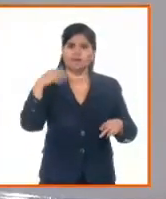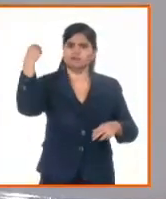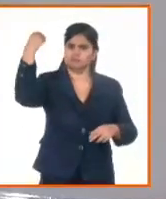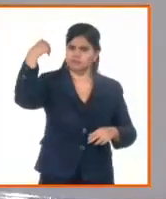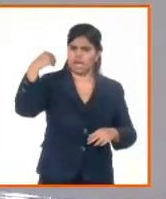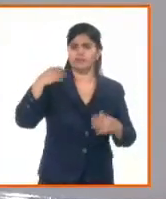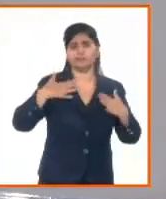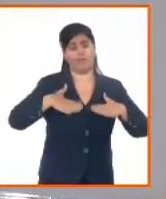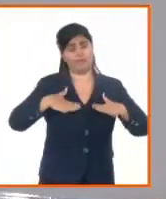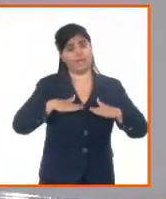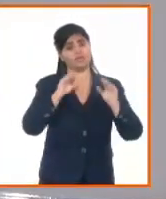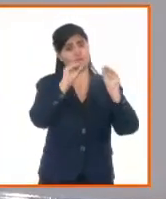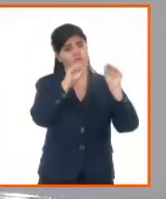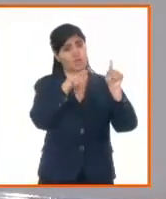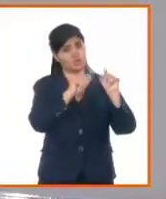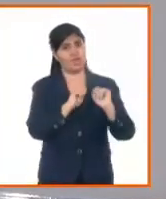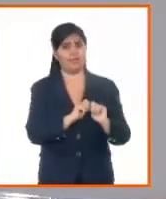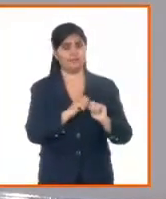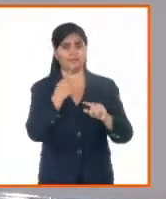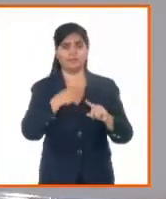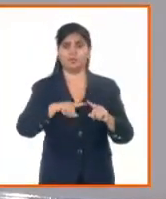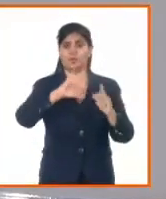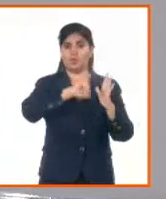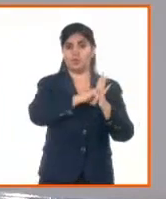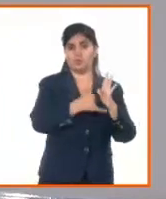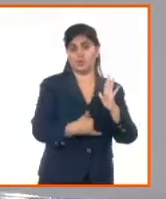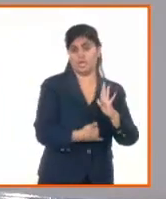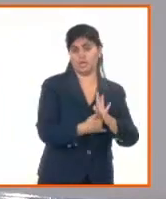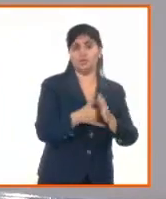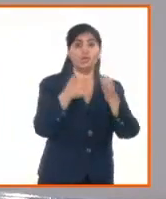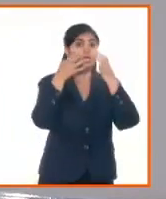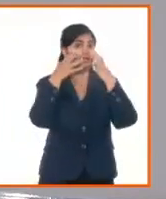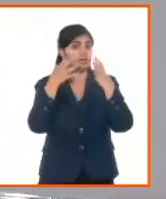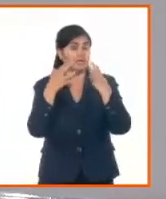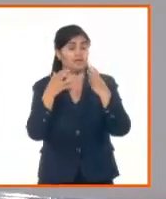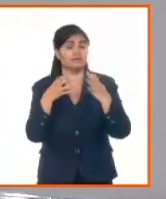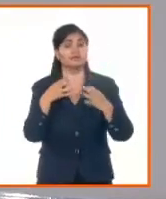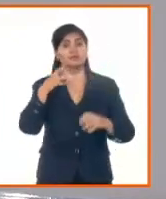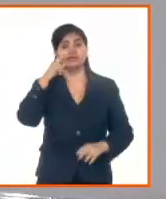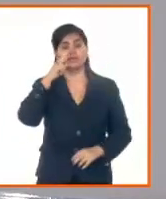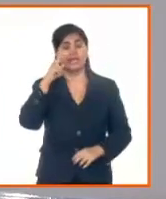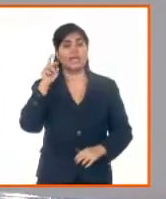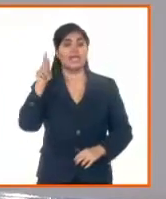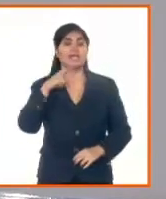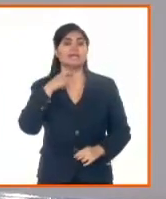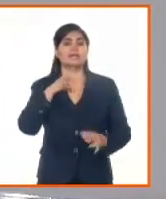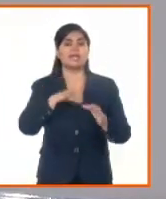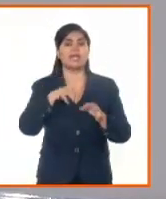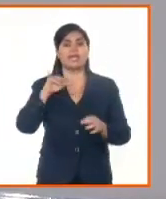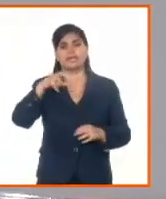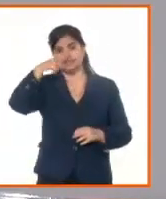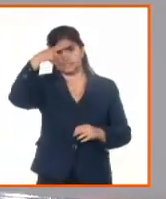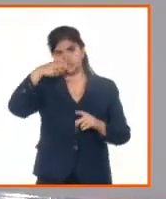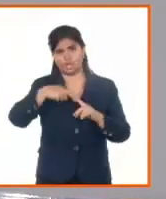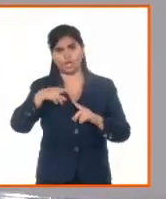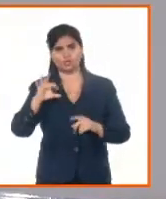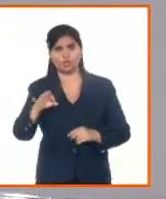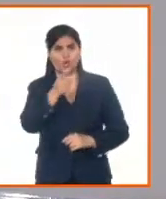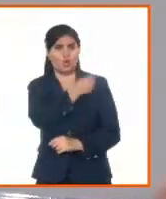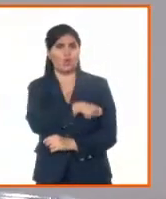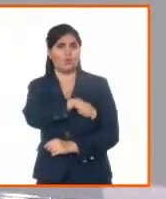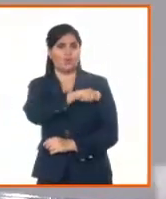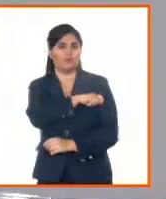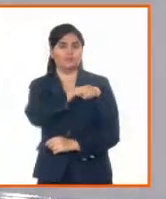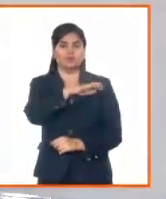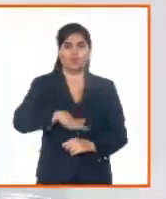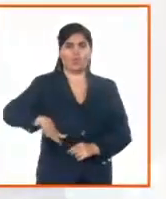deficiencias que tenemos. El otro proyecto importante tiene que ver con los registros públicos, los servicios registrales. Y el